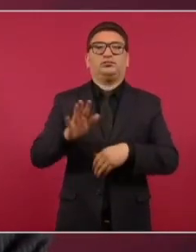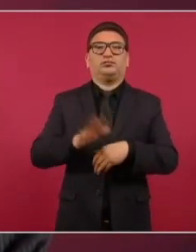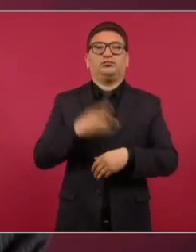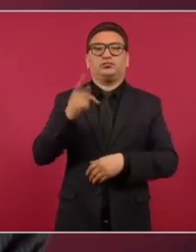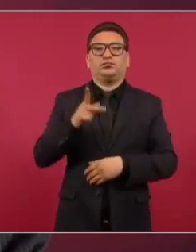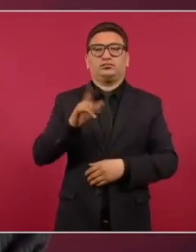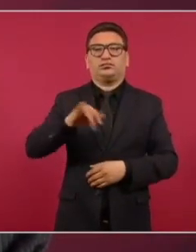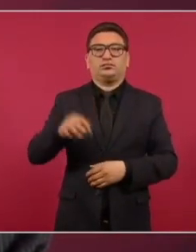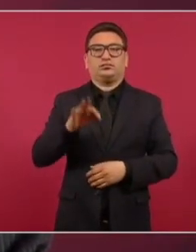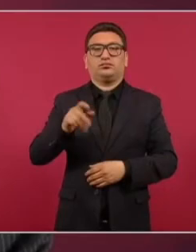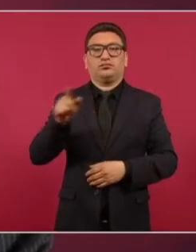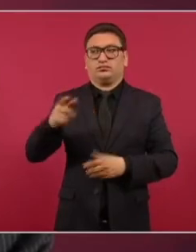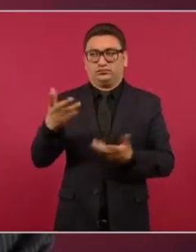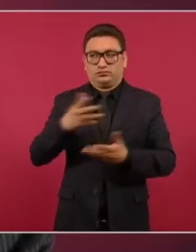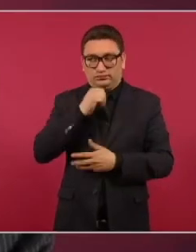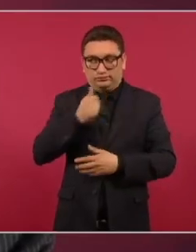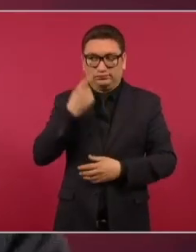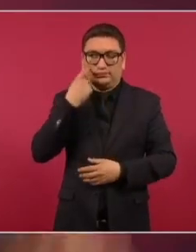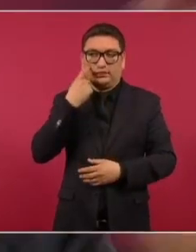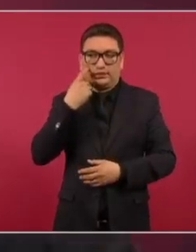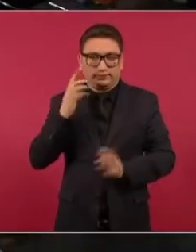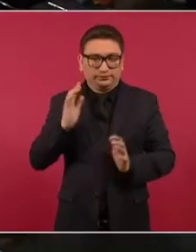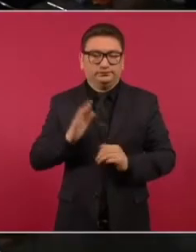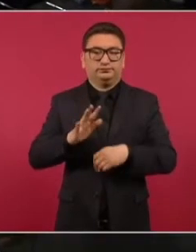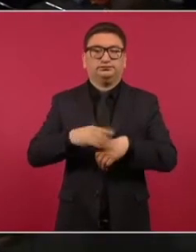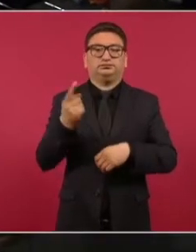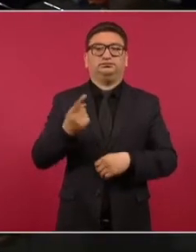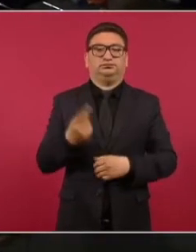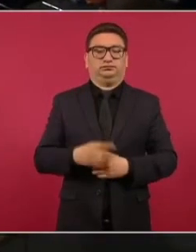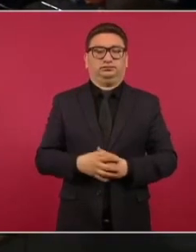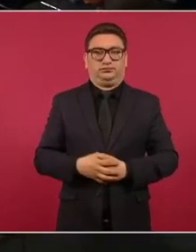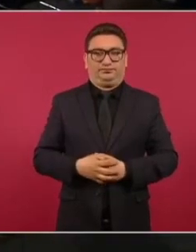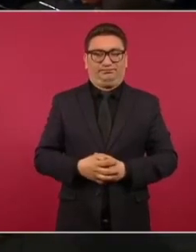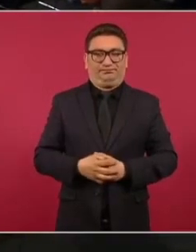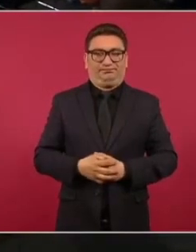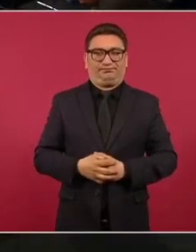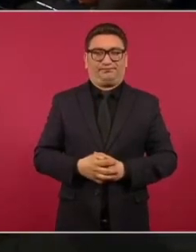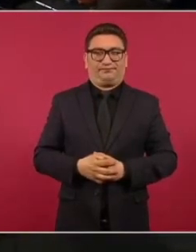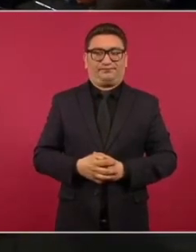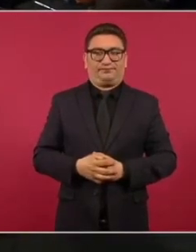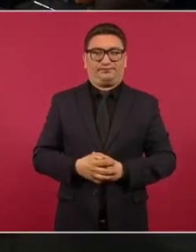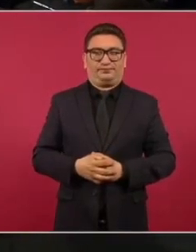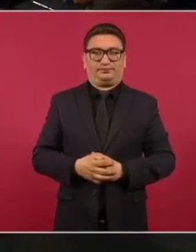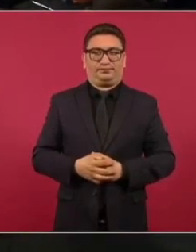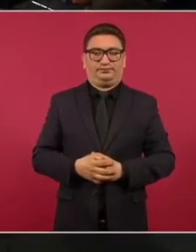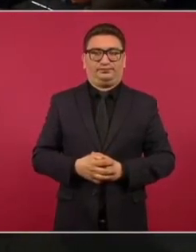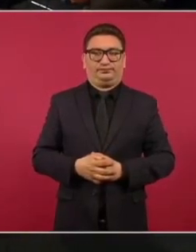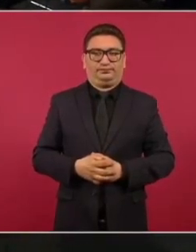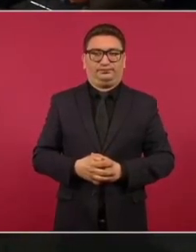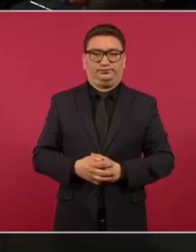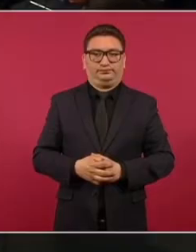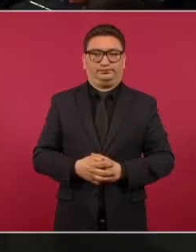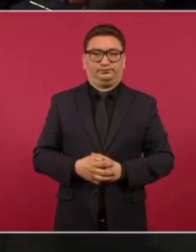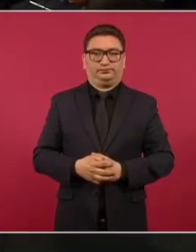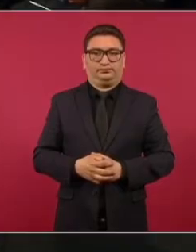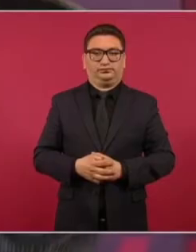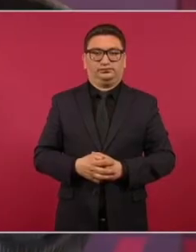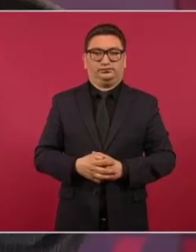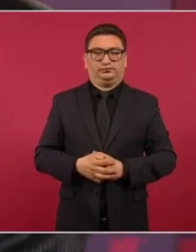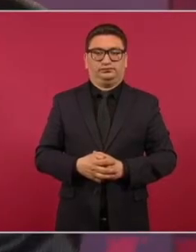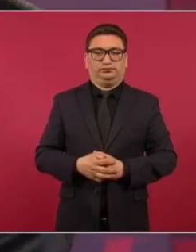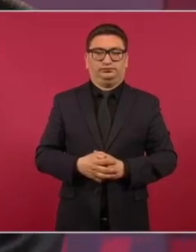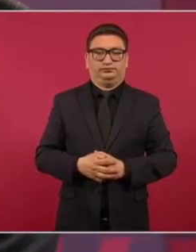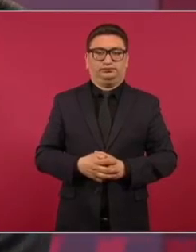Judicial. O porque no gozan